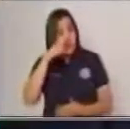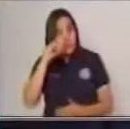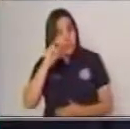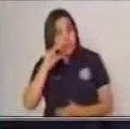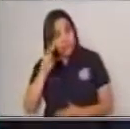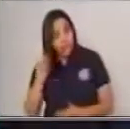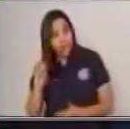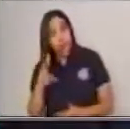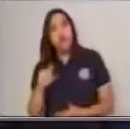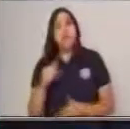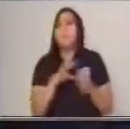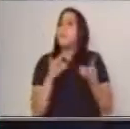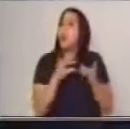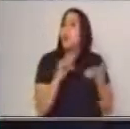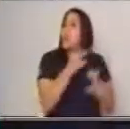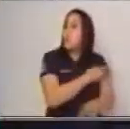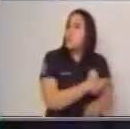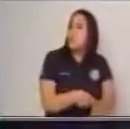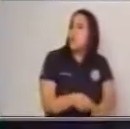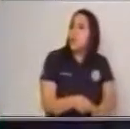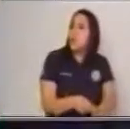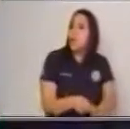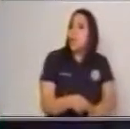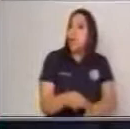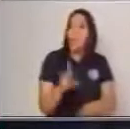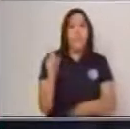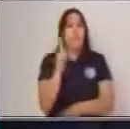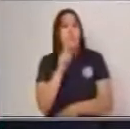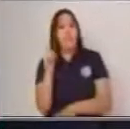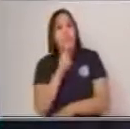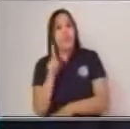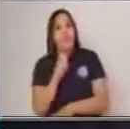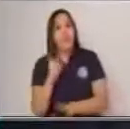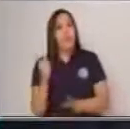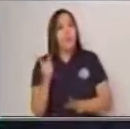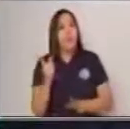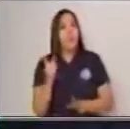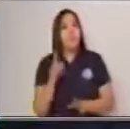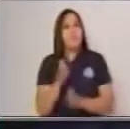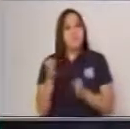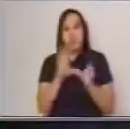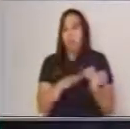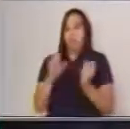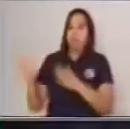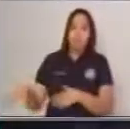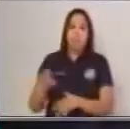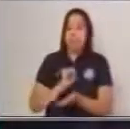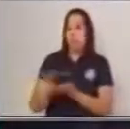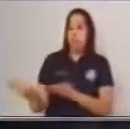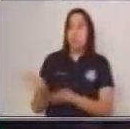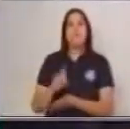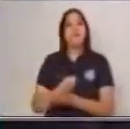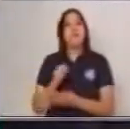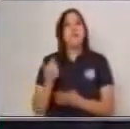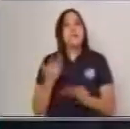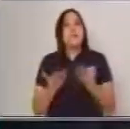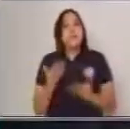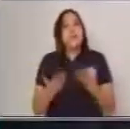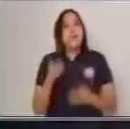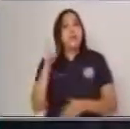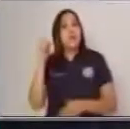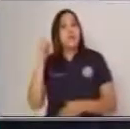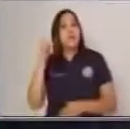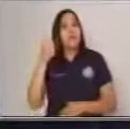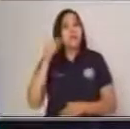¿Nos está contando una historia? No. Perfecto. Entonces, eliminamos el texto narrativo. ¿Será que va a ser un texto